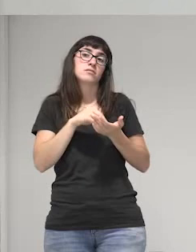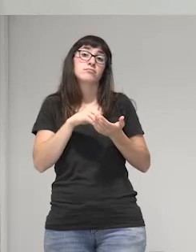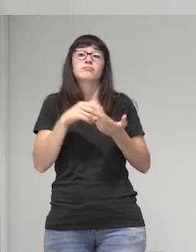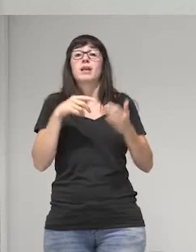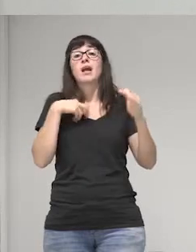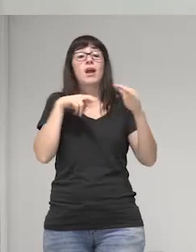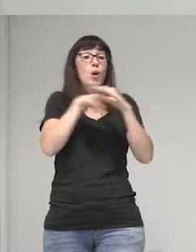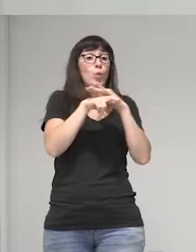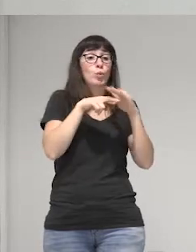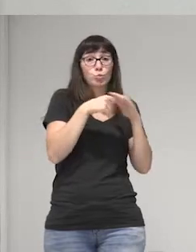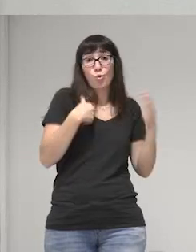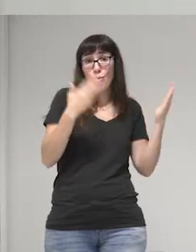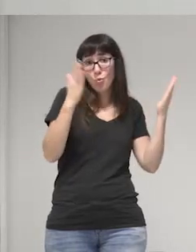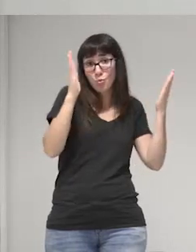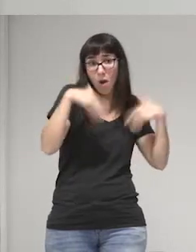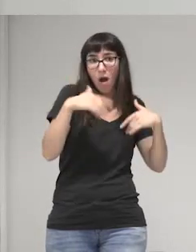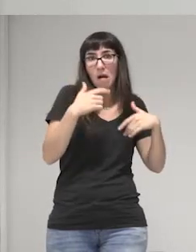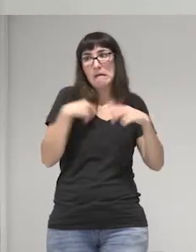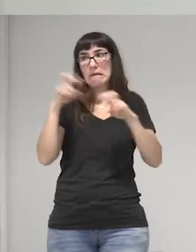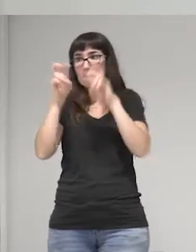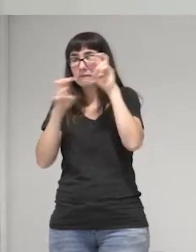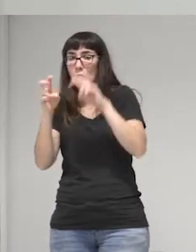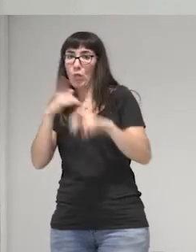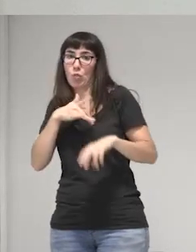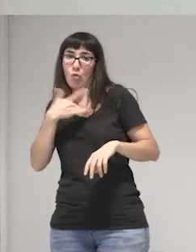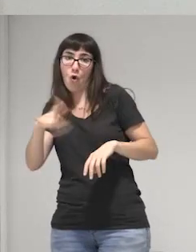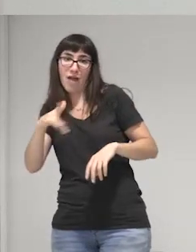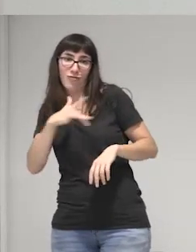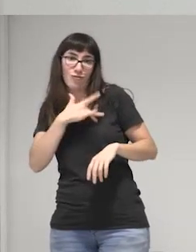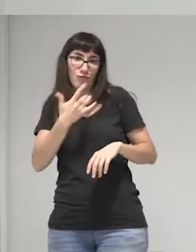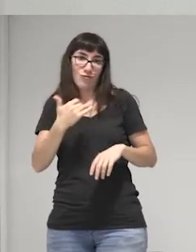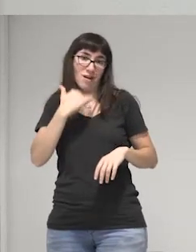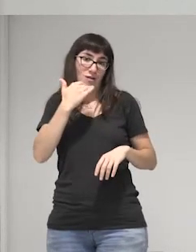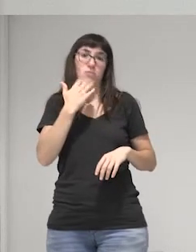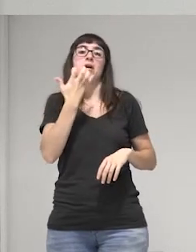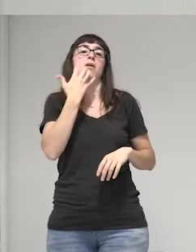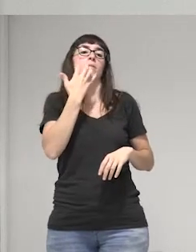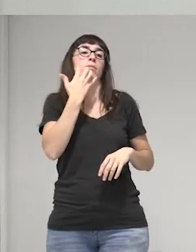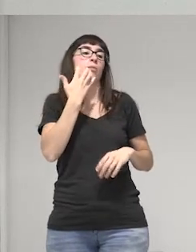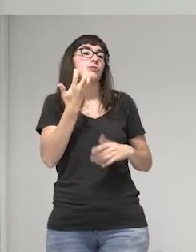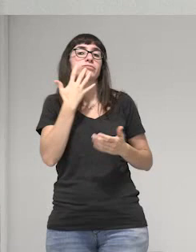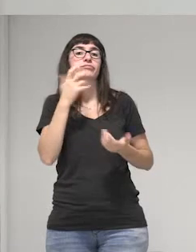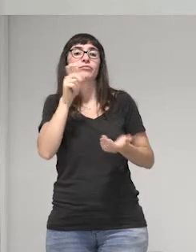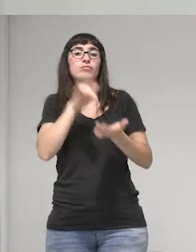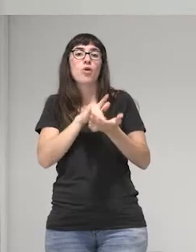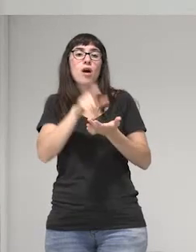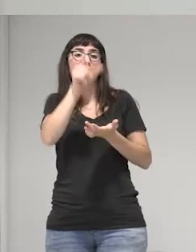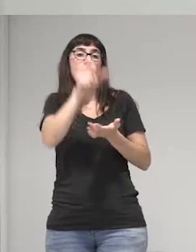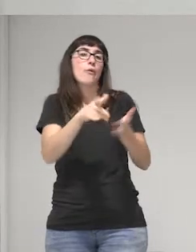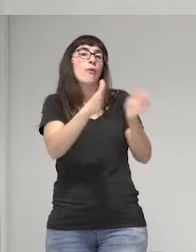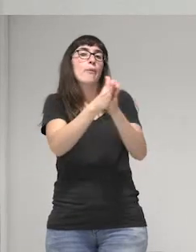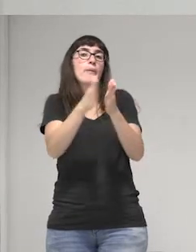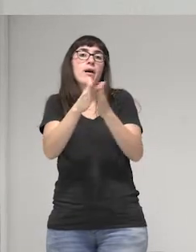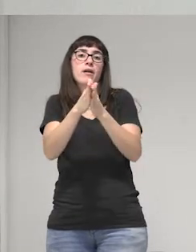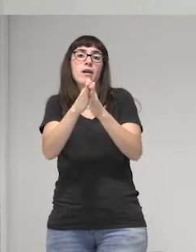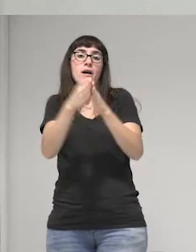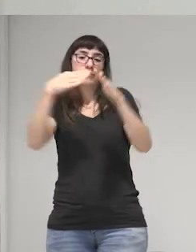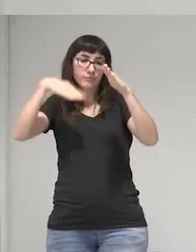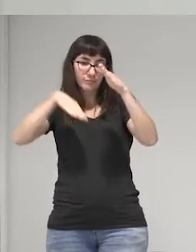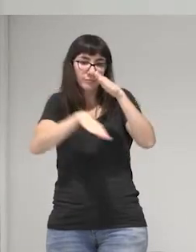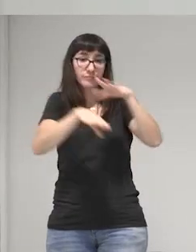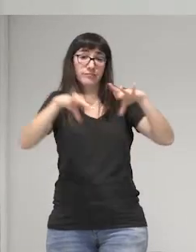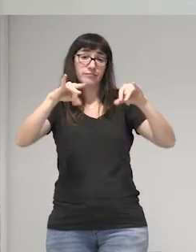recursos en organización pero buscamos que los donen otro por ejemplo cuando nos toca que enterrar a compañeras que no tienen